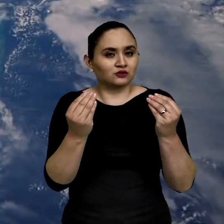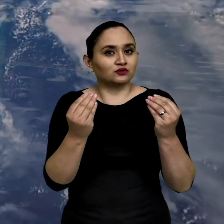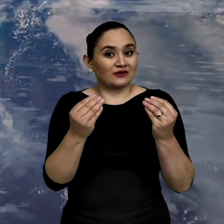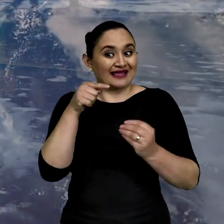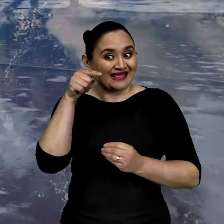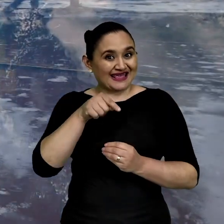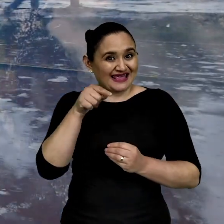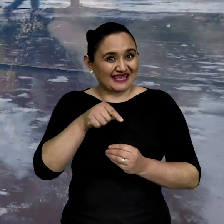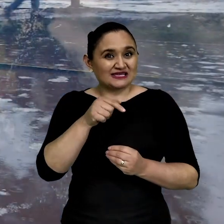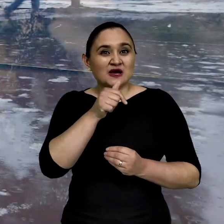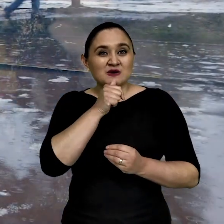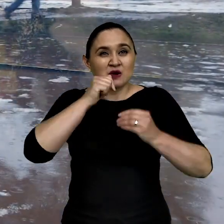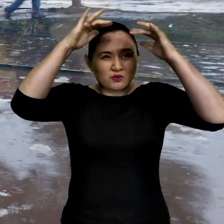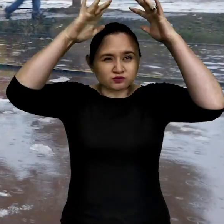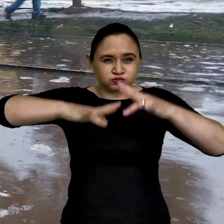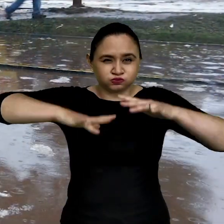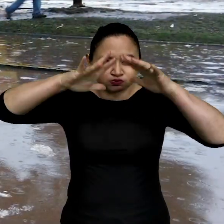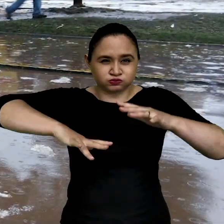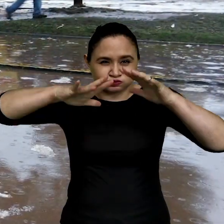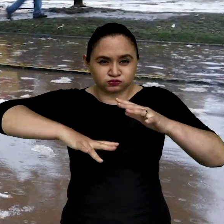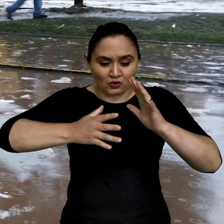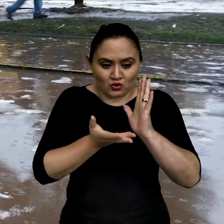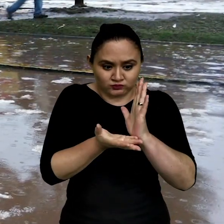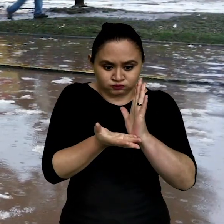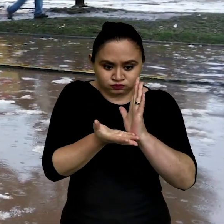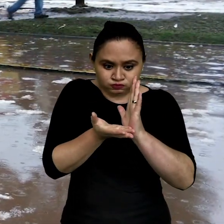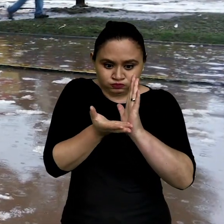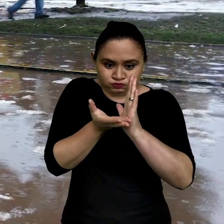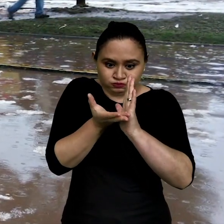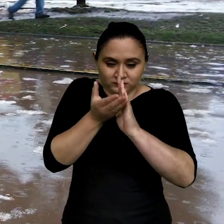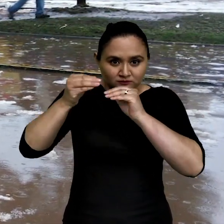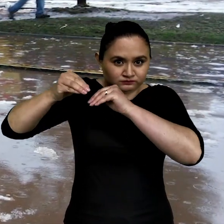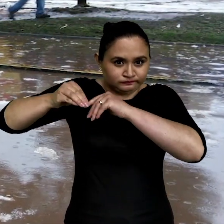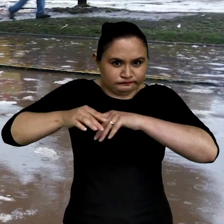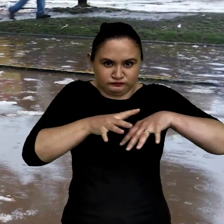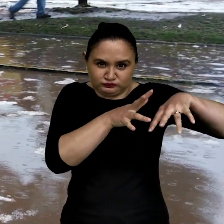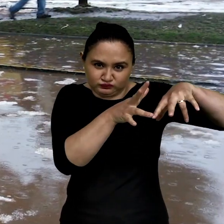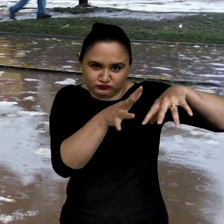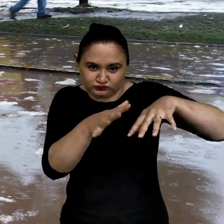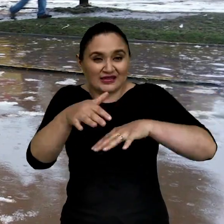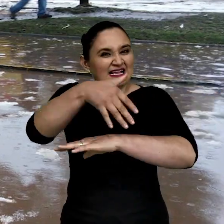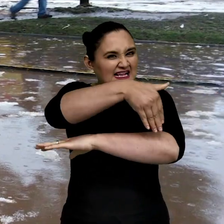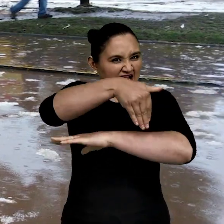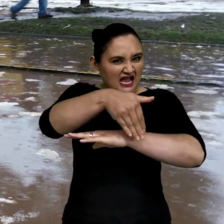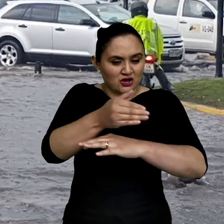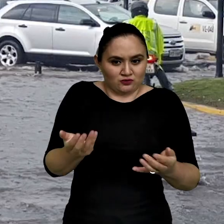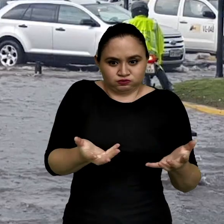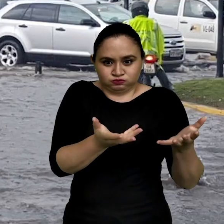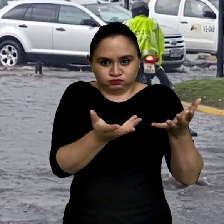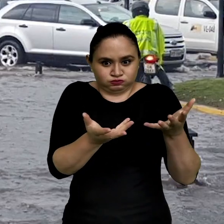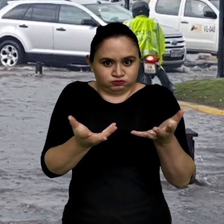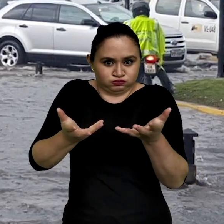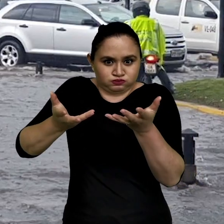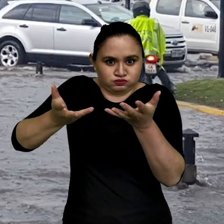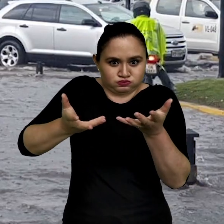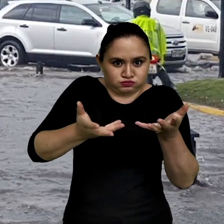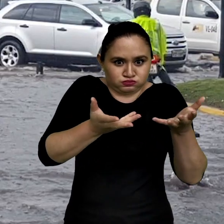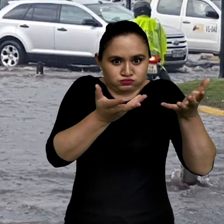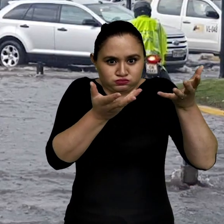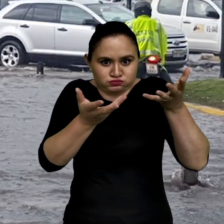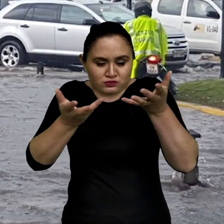que si llueve, esa lluvia es más probable que sea intensa. De estas lluvias que inundan las calles o que causan